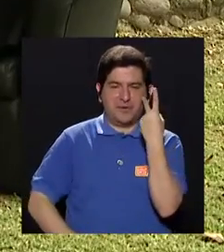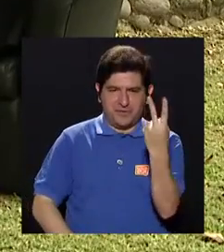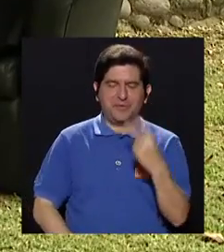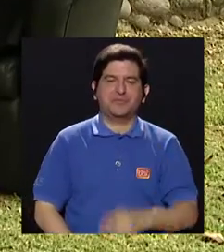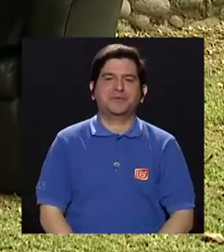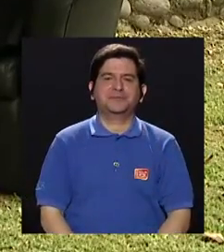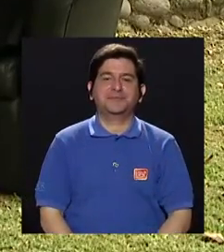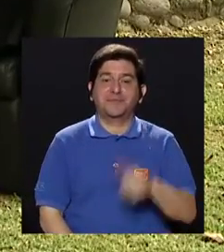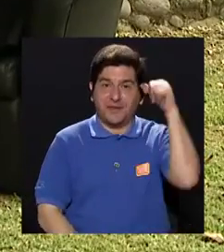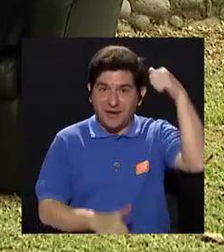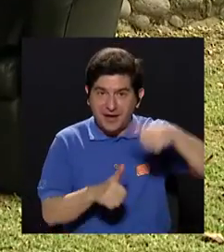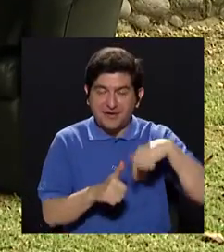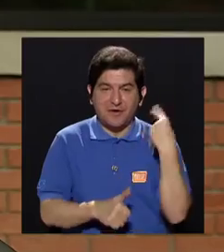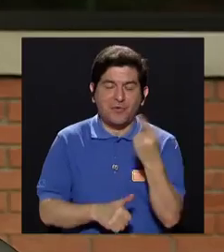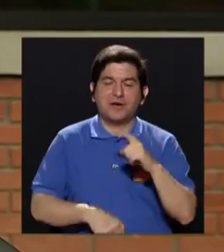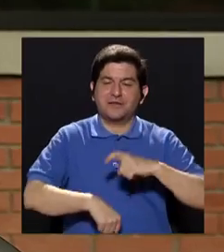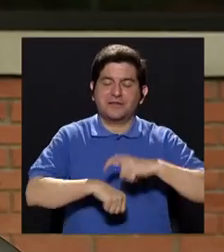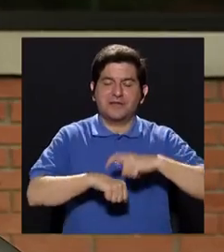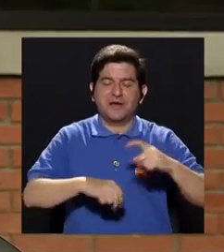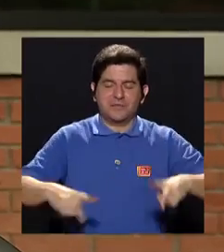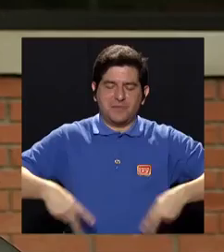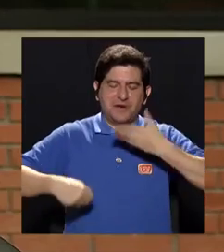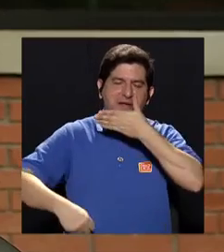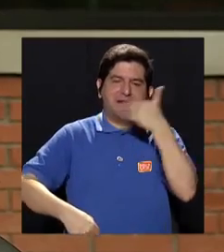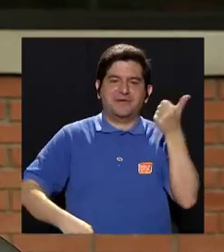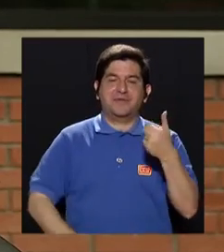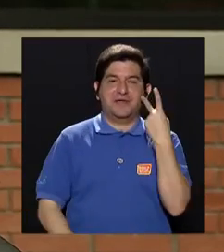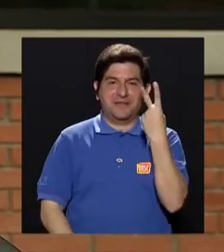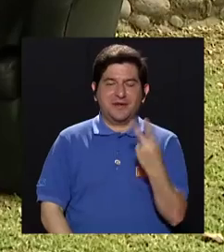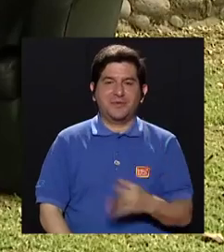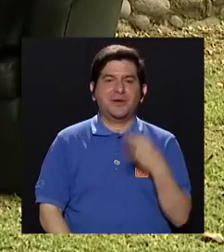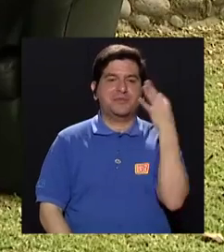que siempre hay un tiempo para vivir mejor. Nos vemos en una próxima.